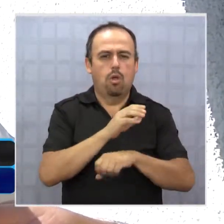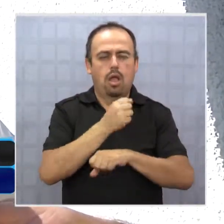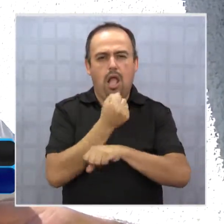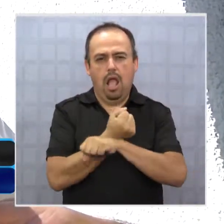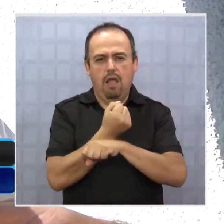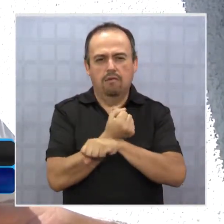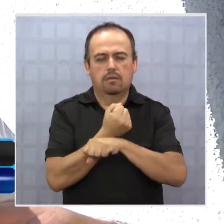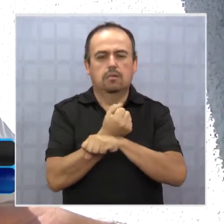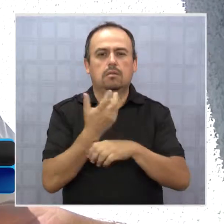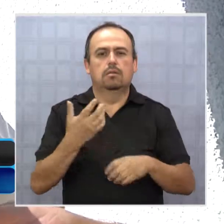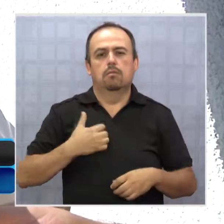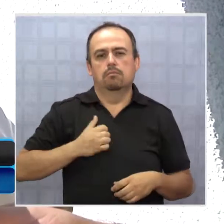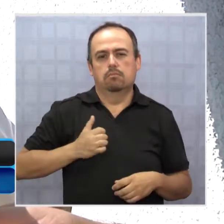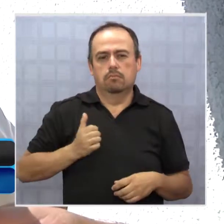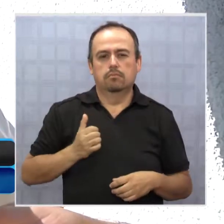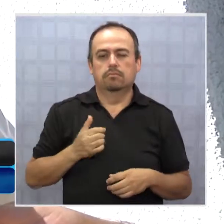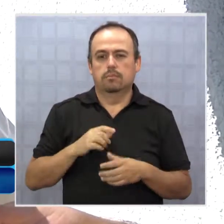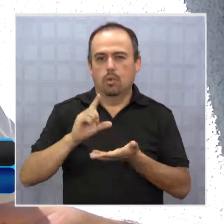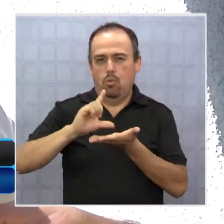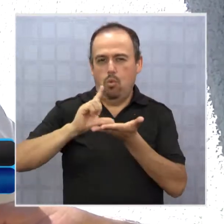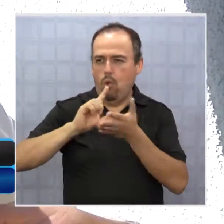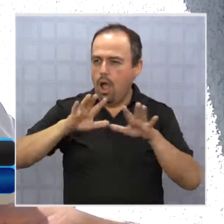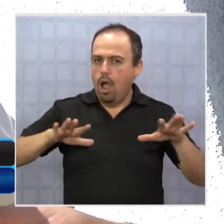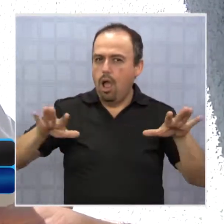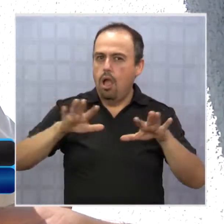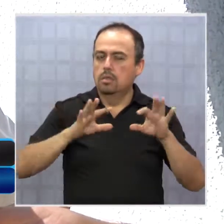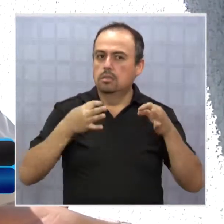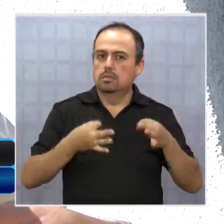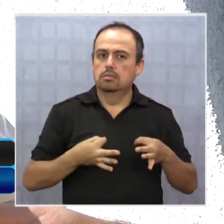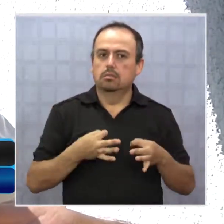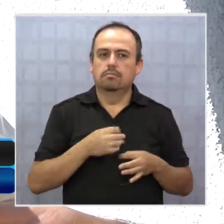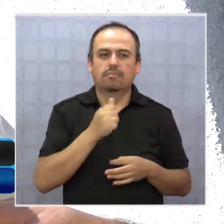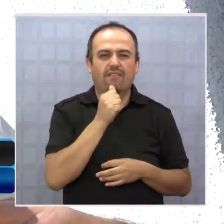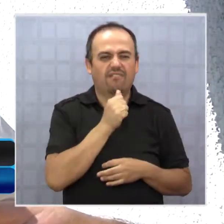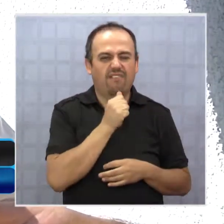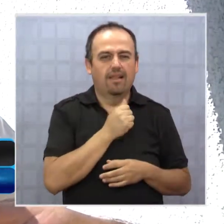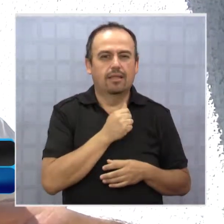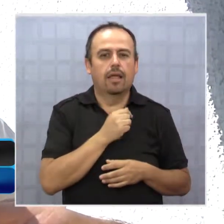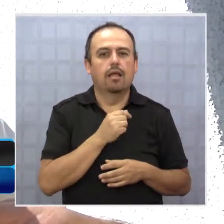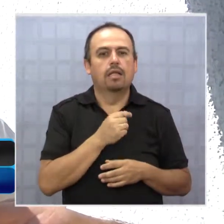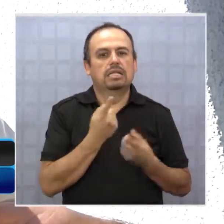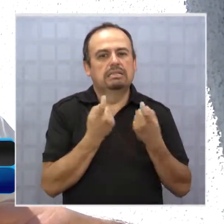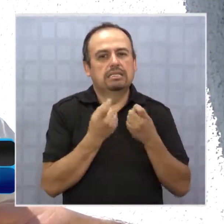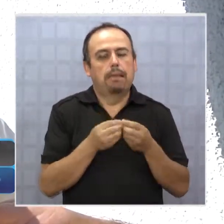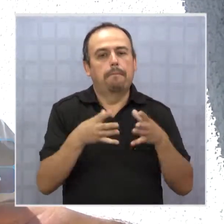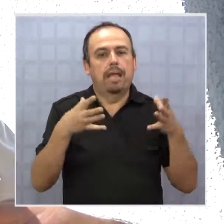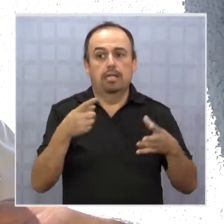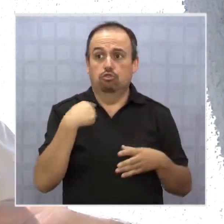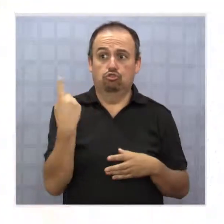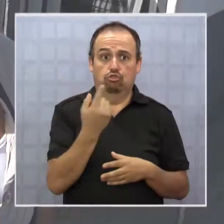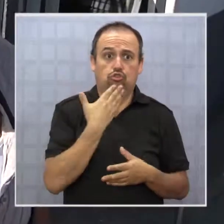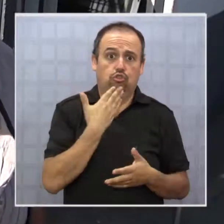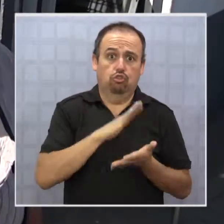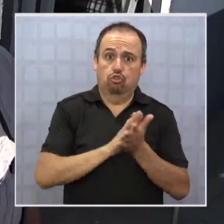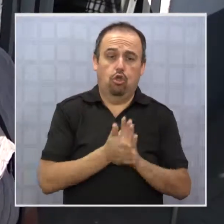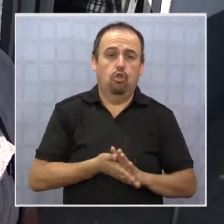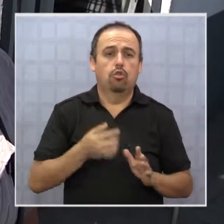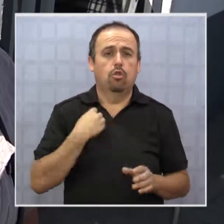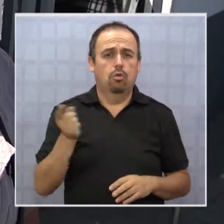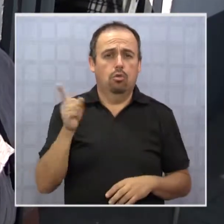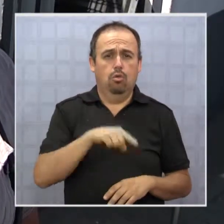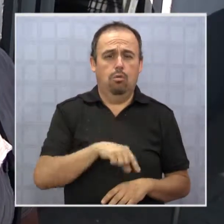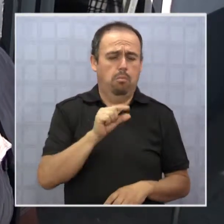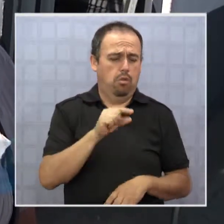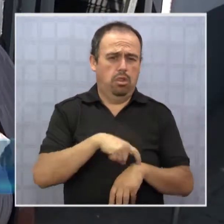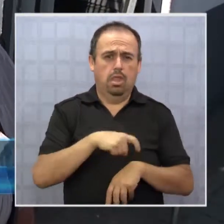pública en algunos sectores que son estratégicos, pero aún así no basta. Me la impresión que hay un esfuerzo mayor y entre todos. Llevo re poco tiempo